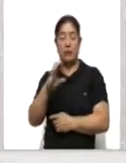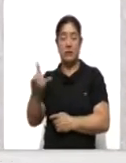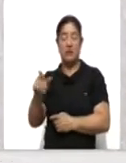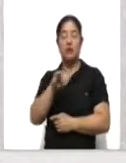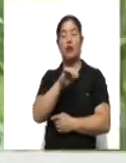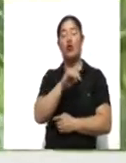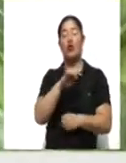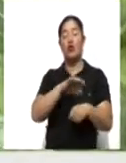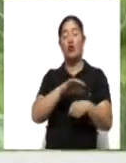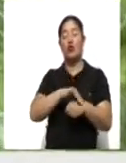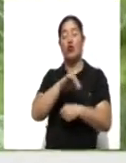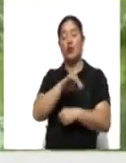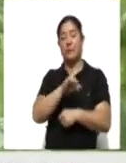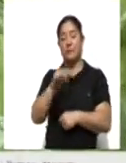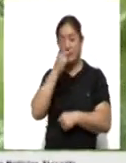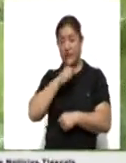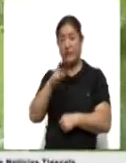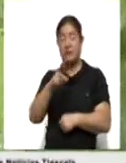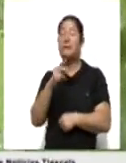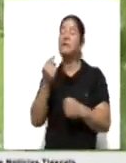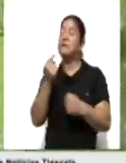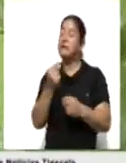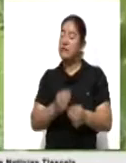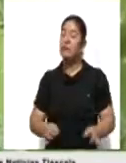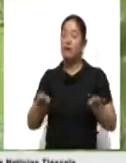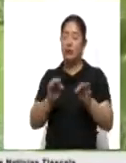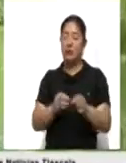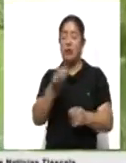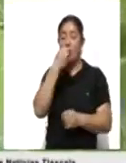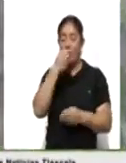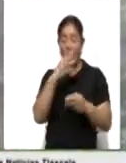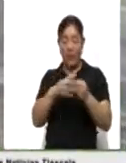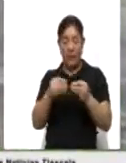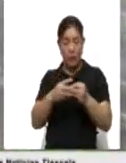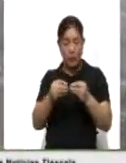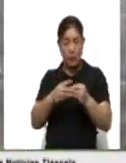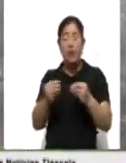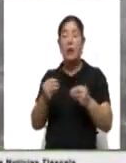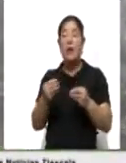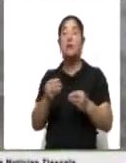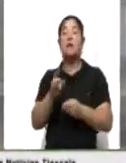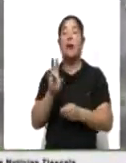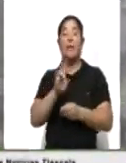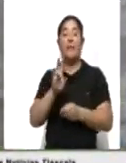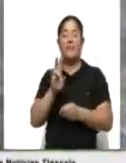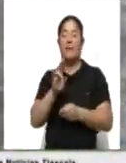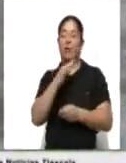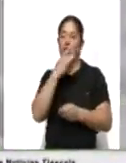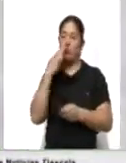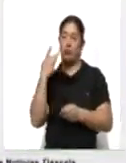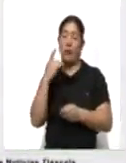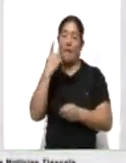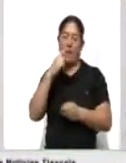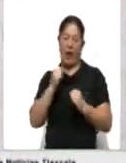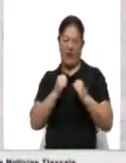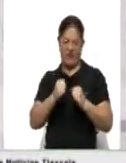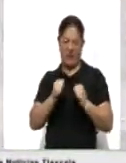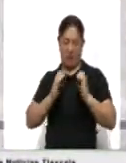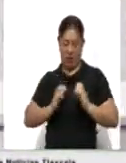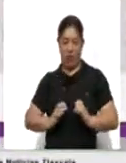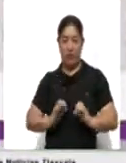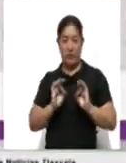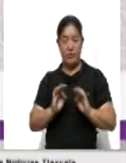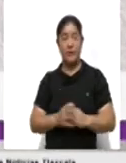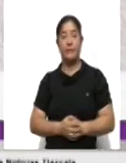destacó también la importancia de incrementar el consumo de frutas y verduras ricas en vitamina C para reforzar el sistema inmunológico. En